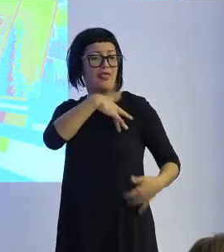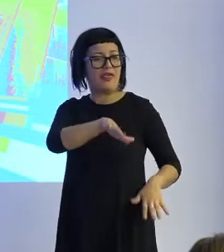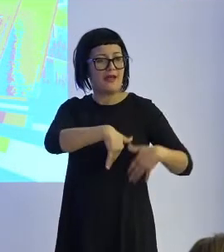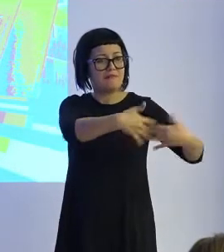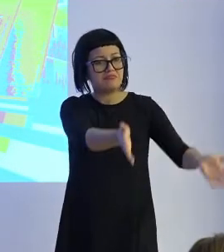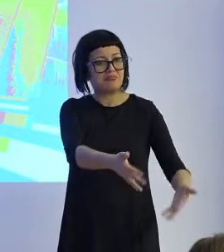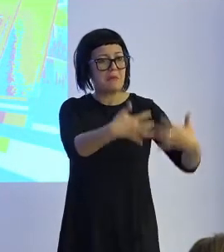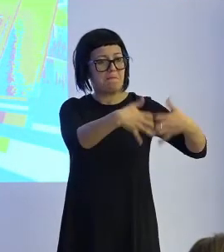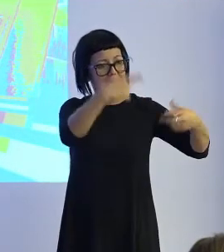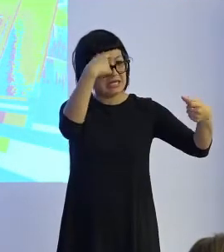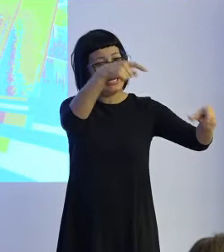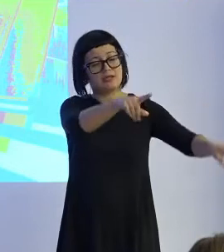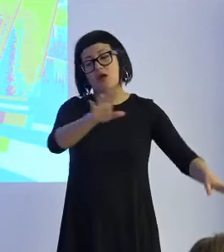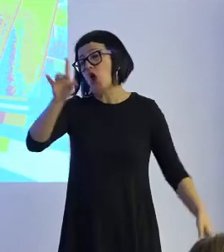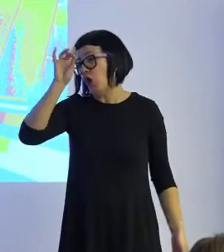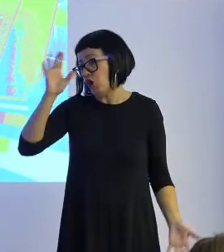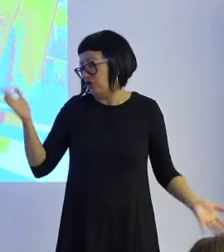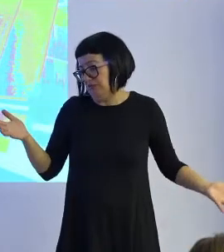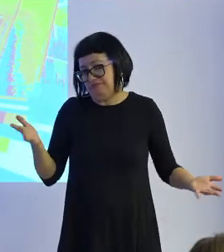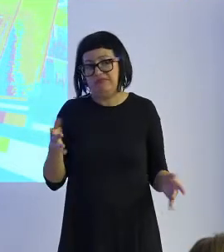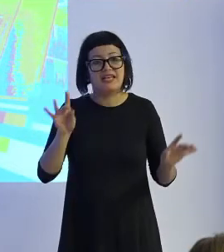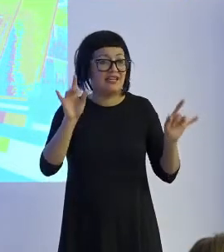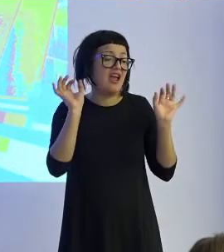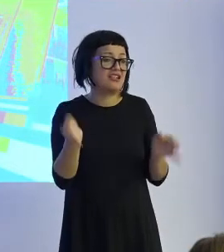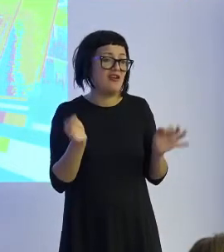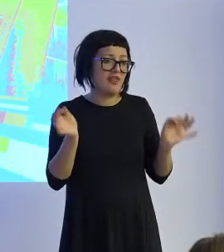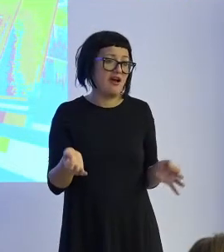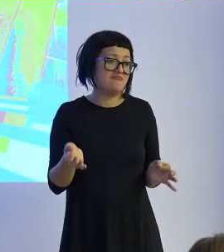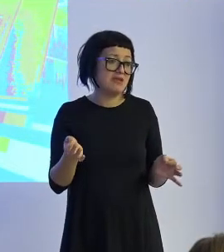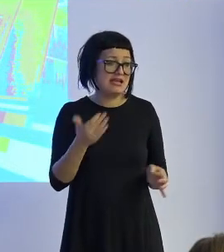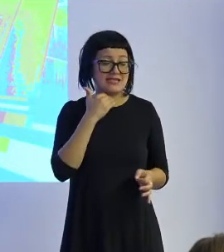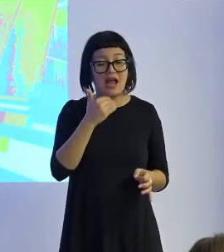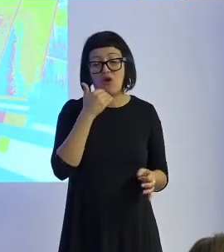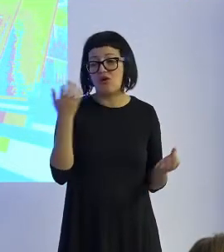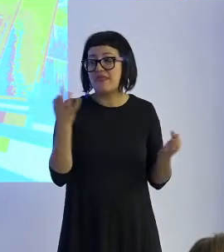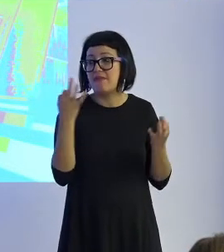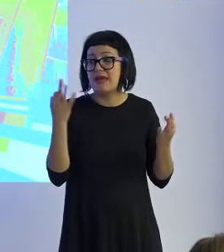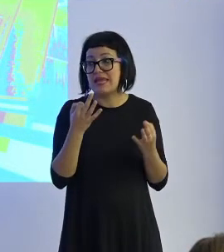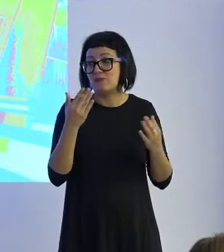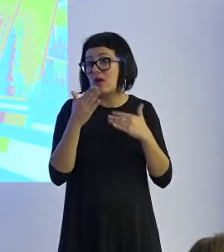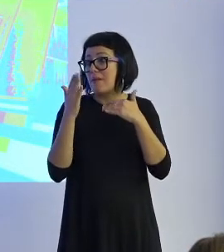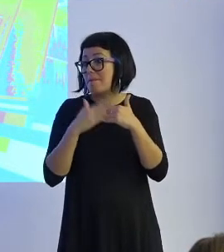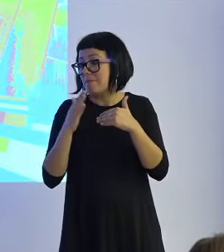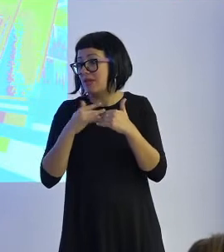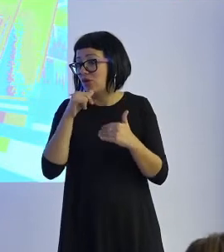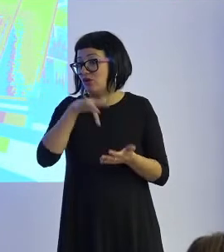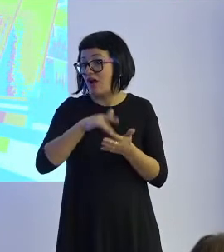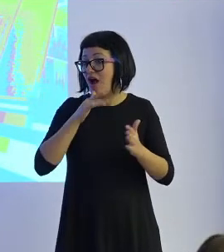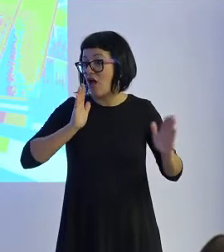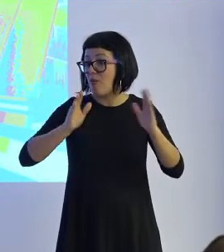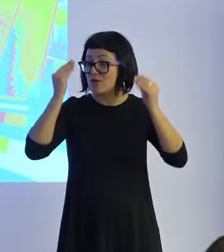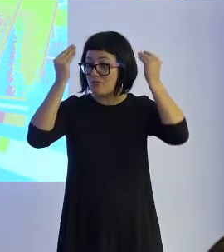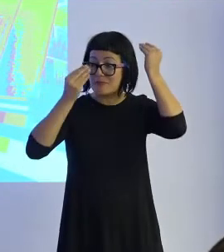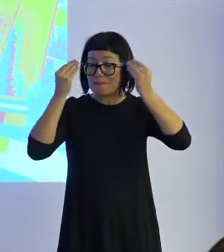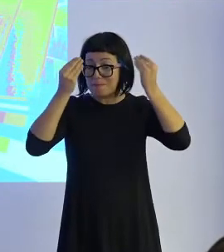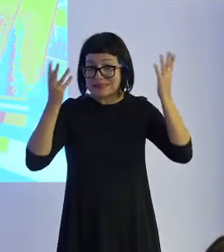las máquinas yo no lo sé pero sí que es cierto que es algo que todos deberíamos por lo menos y estamos en el momento de pensar